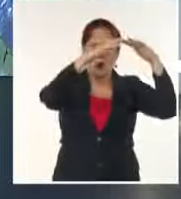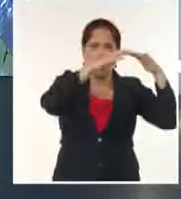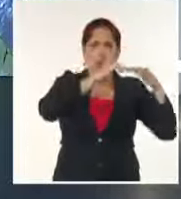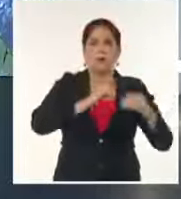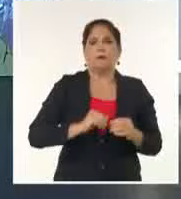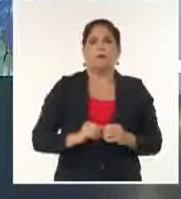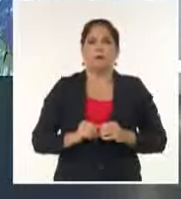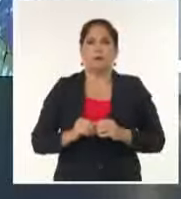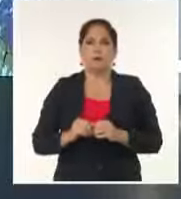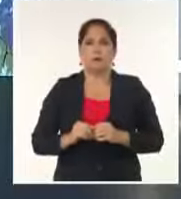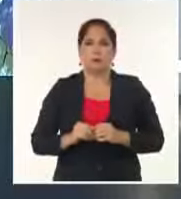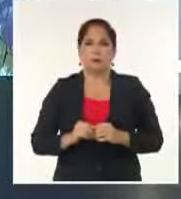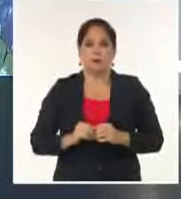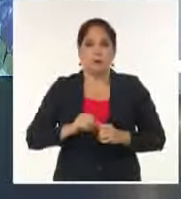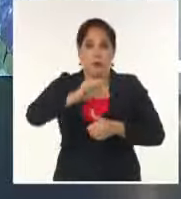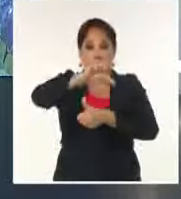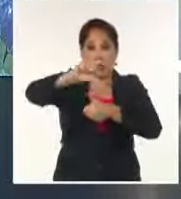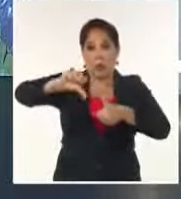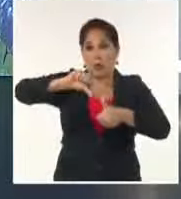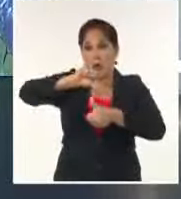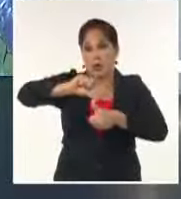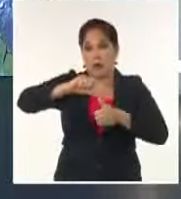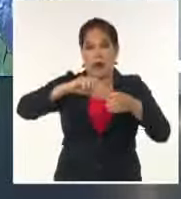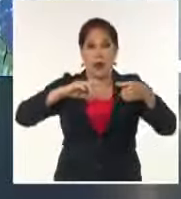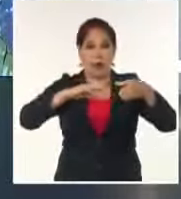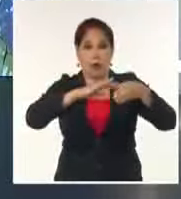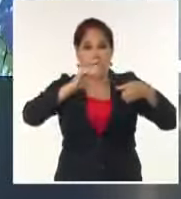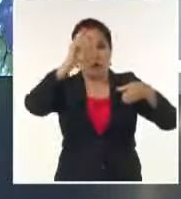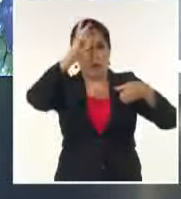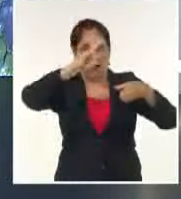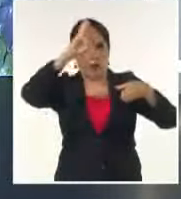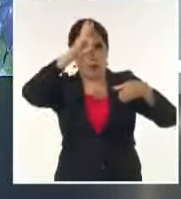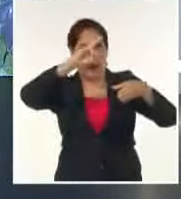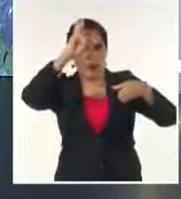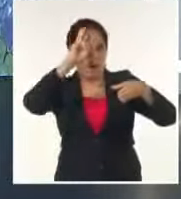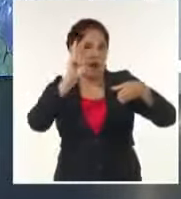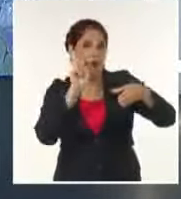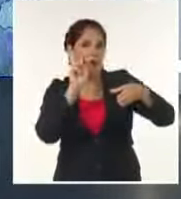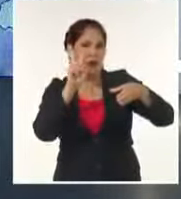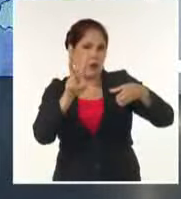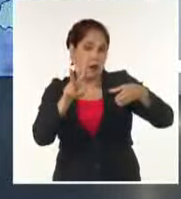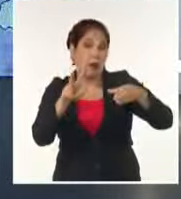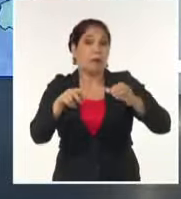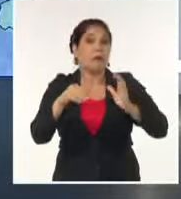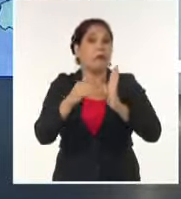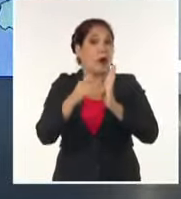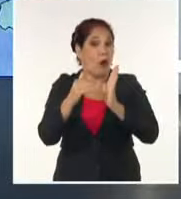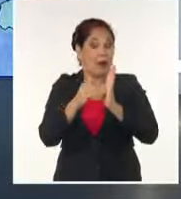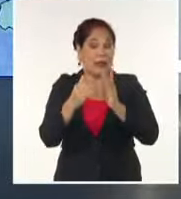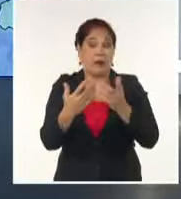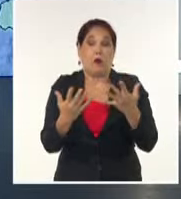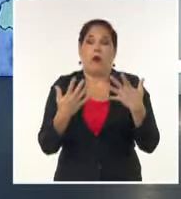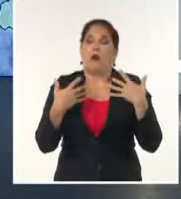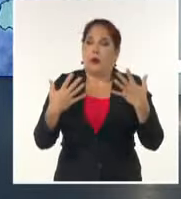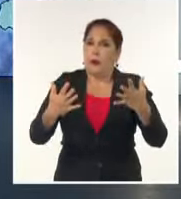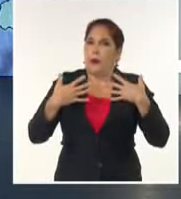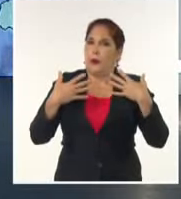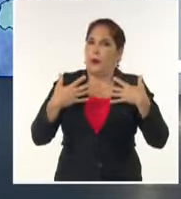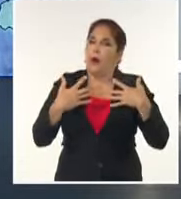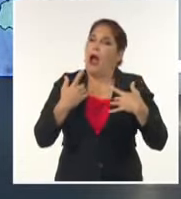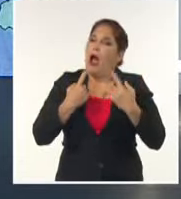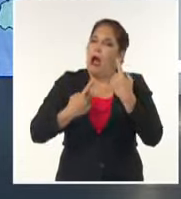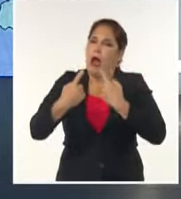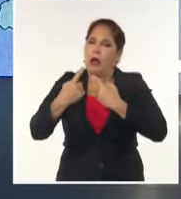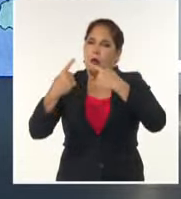Caribe, también sobre el Golfo de México y por supuesto sobre el territorio cubano, aunque durante la tarde, producto del calentamiento del día, tenemos la formación de algunas áreas de